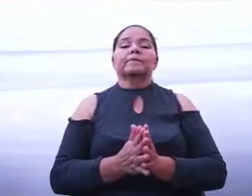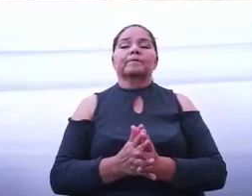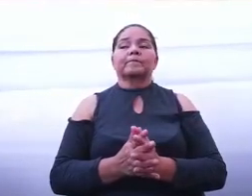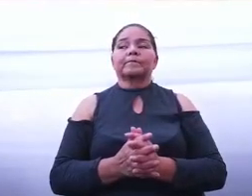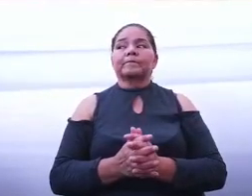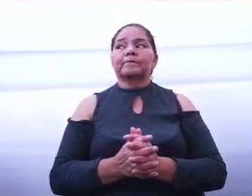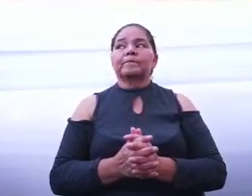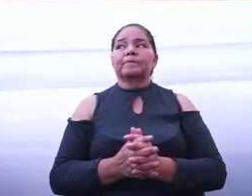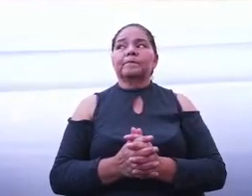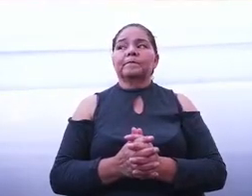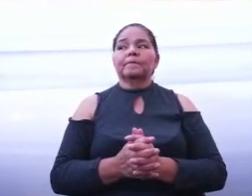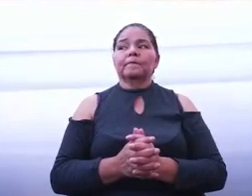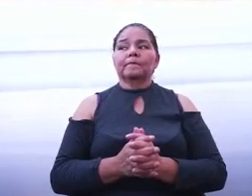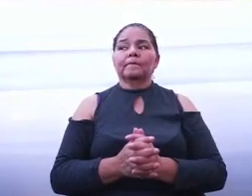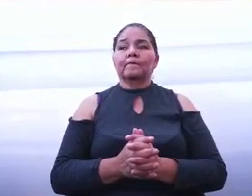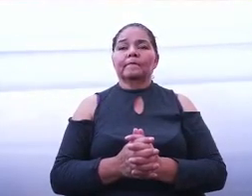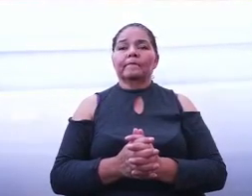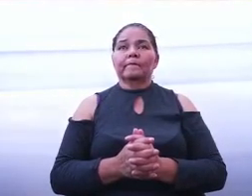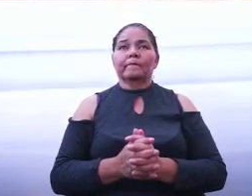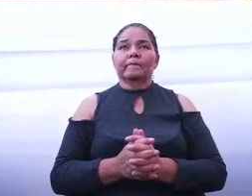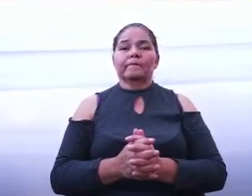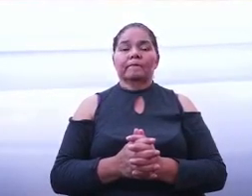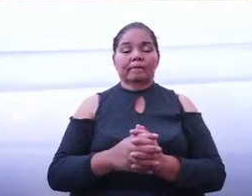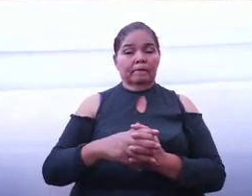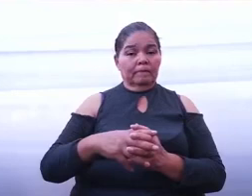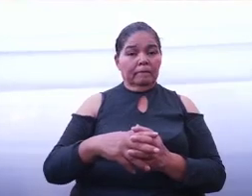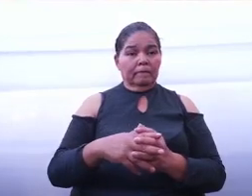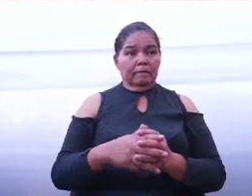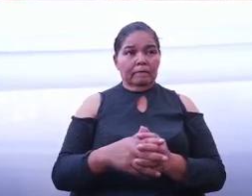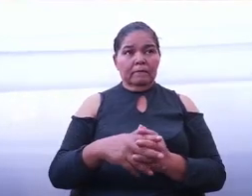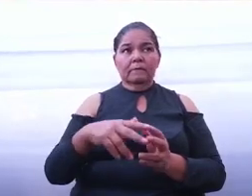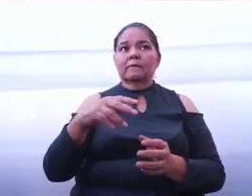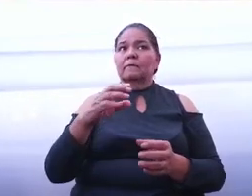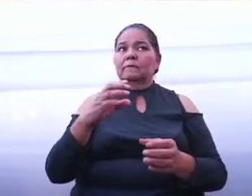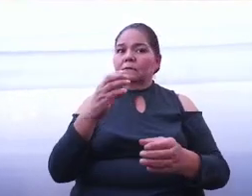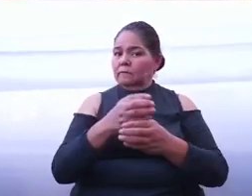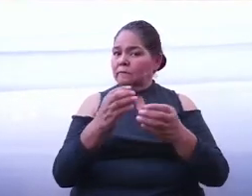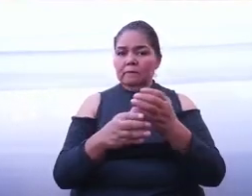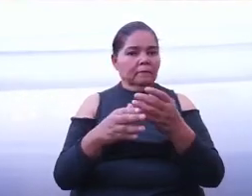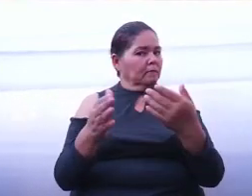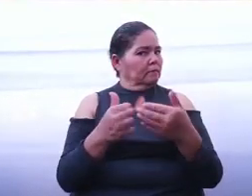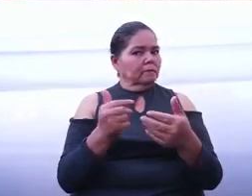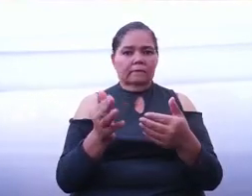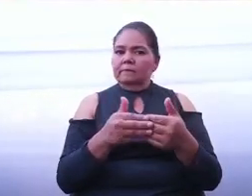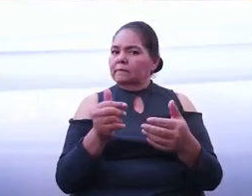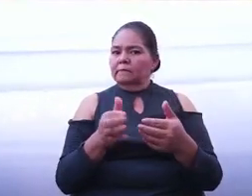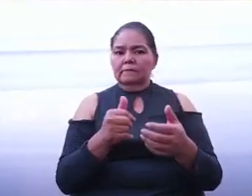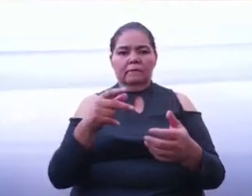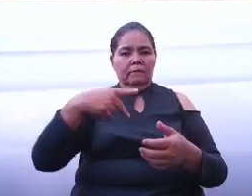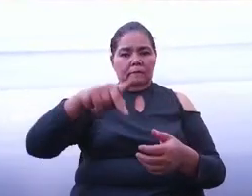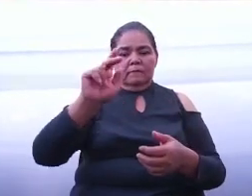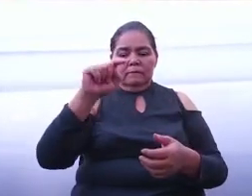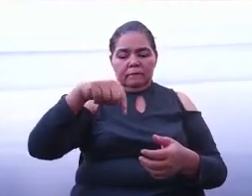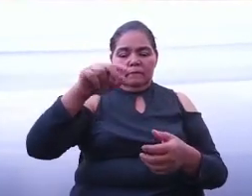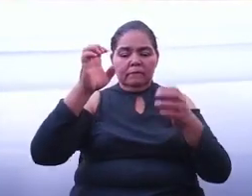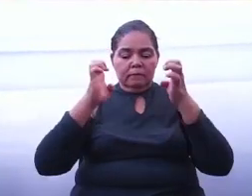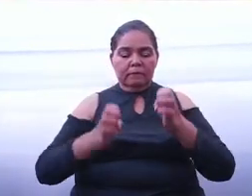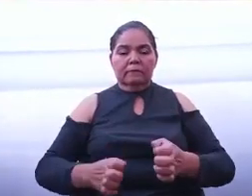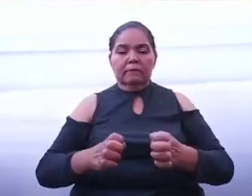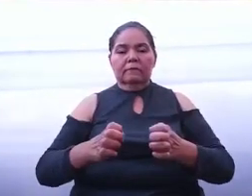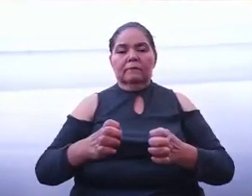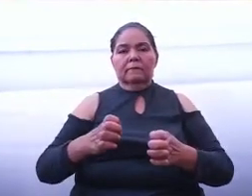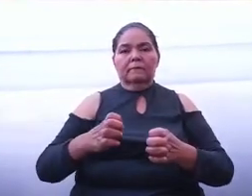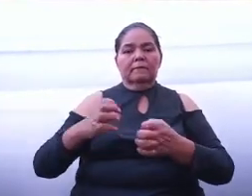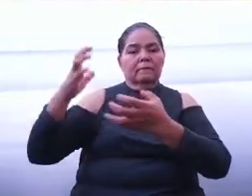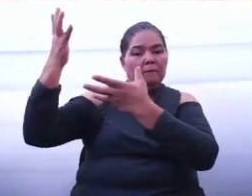si los retos no son sencillos, pero aquí estamos dispuestos a